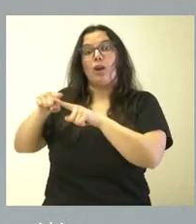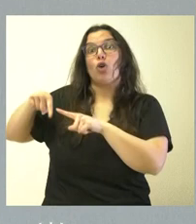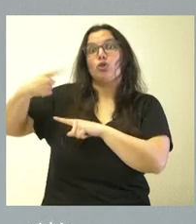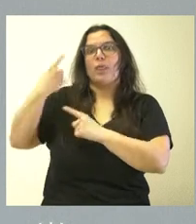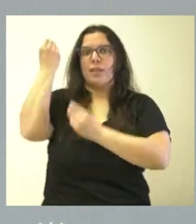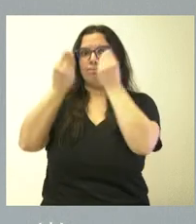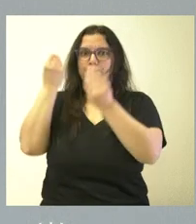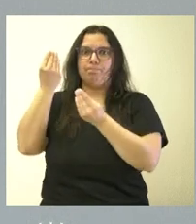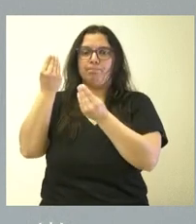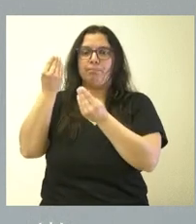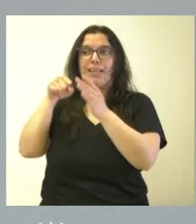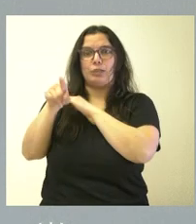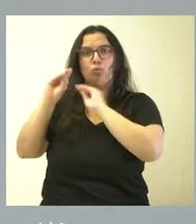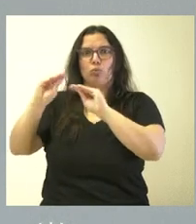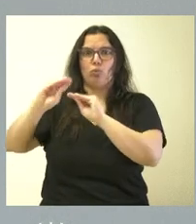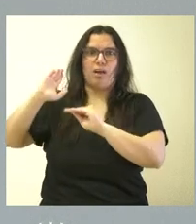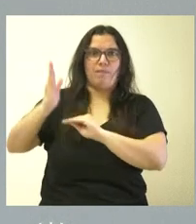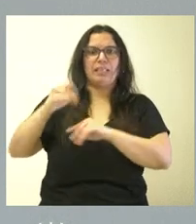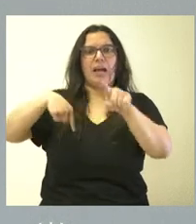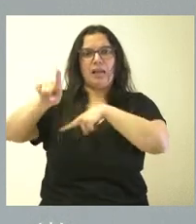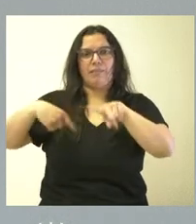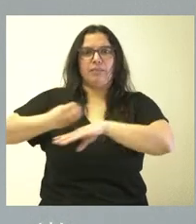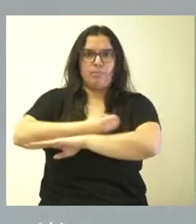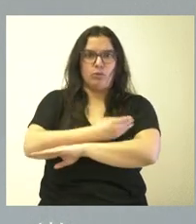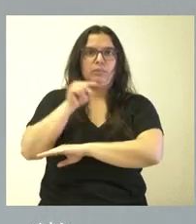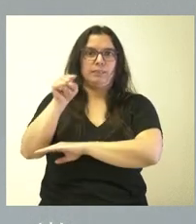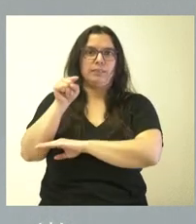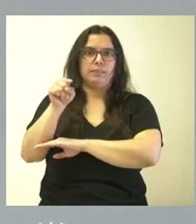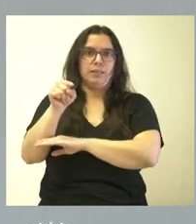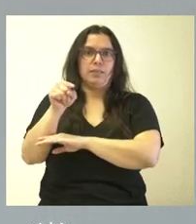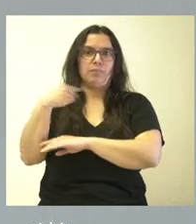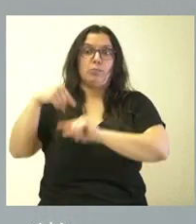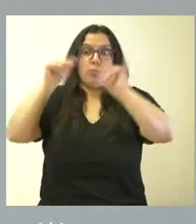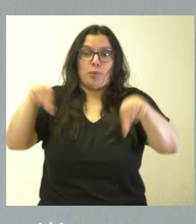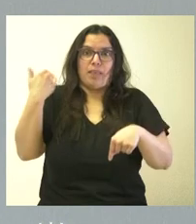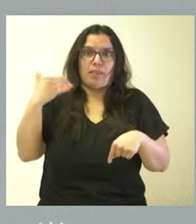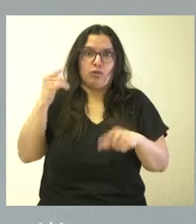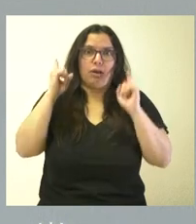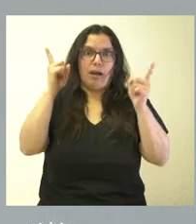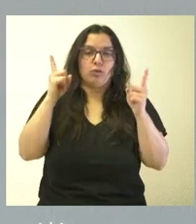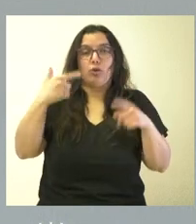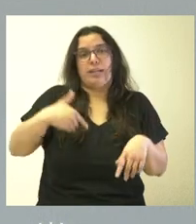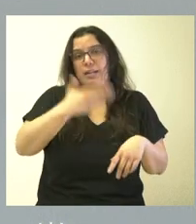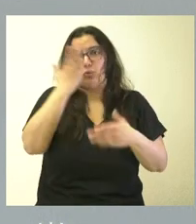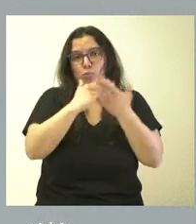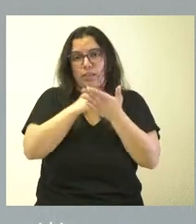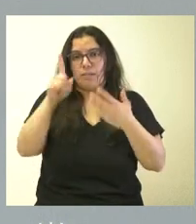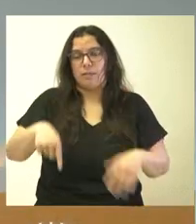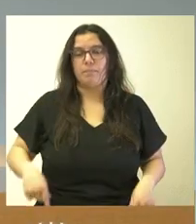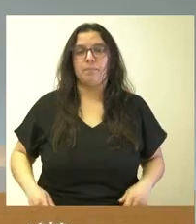negativas de su gestión en el ámbito del transporte ferroviario en lo que corresponde a la provincia de Soria y en el resto de la comunidad autónoma.